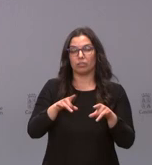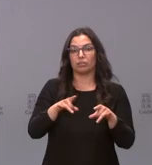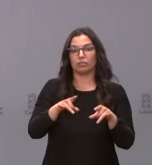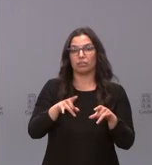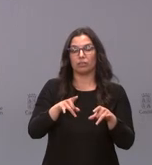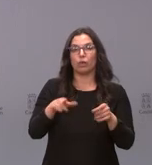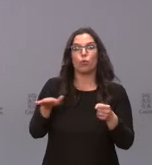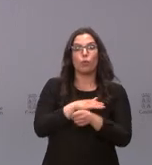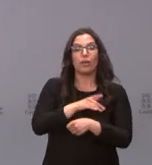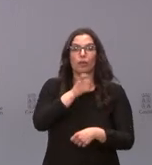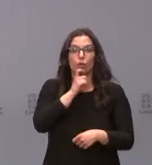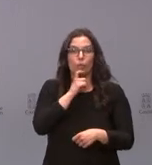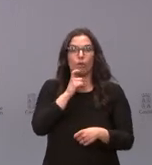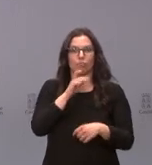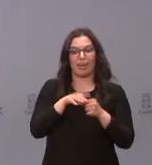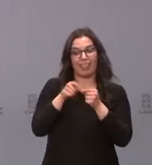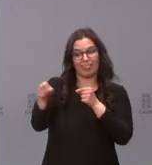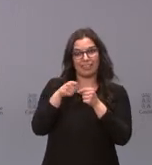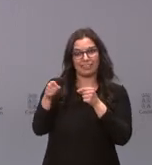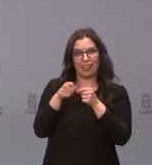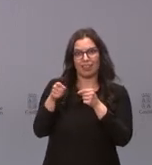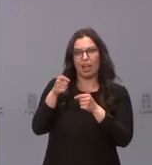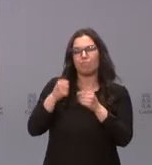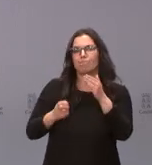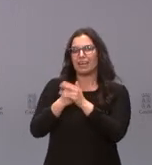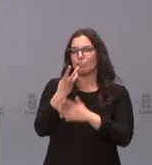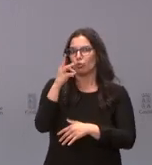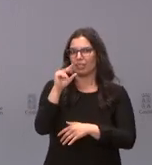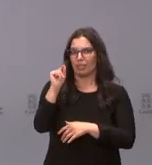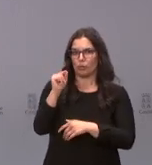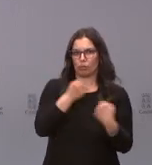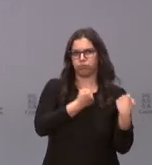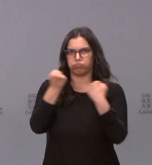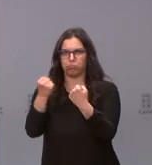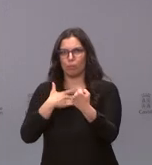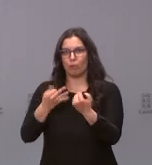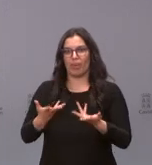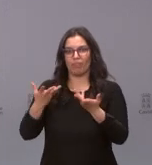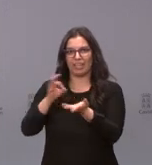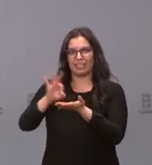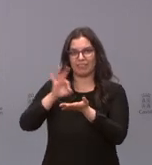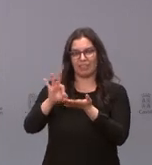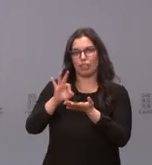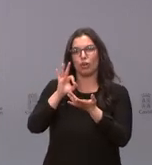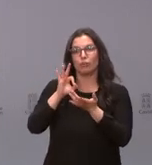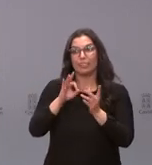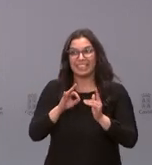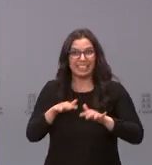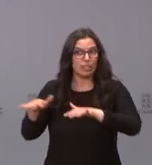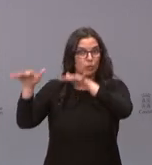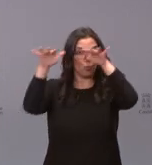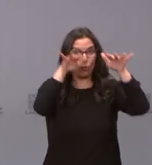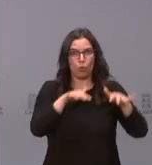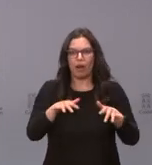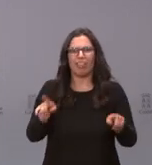por tiempo no superior a 30 minutos, se pueda garantizar la prestación del servicio y, por tanto, con carácter homogéneo cualquiera que sea